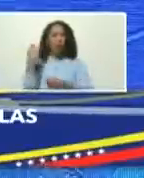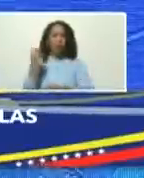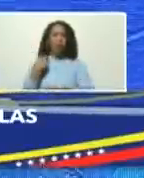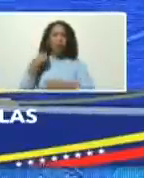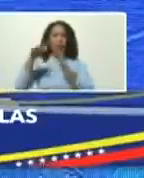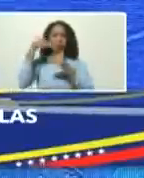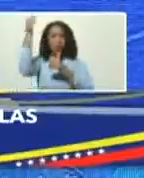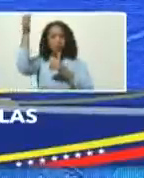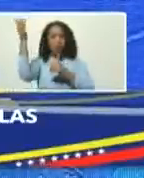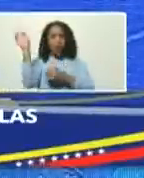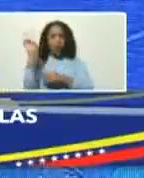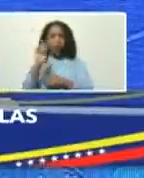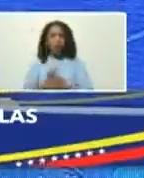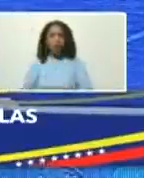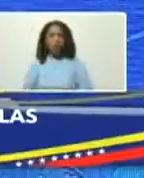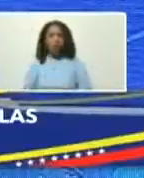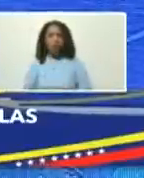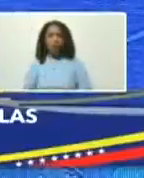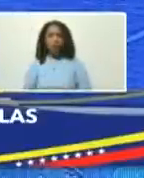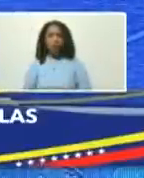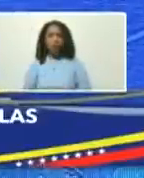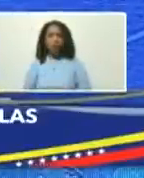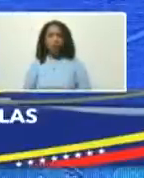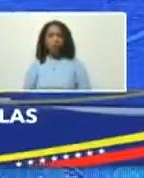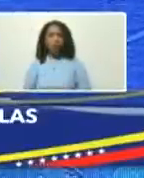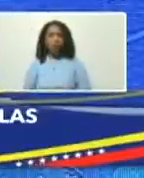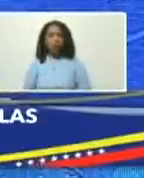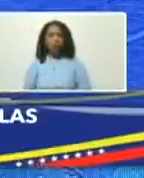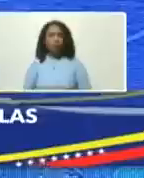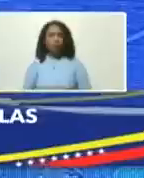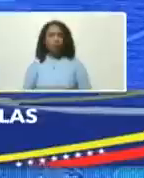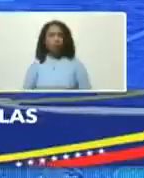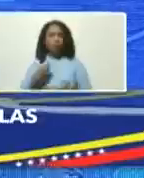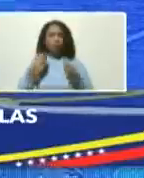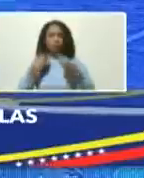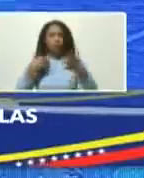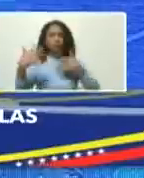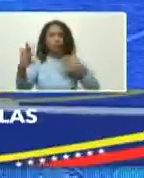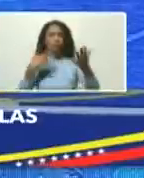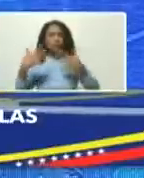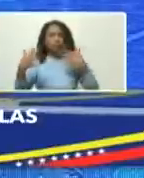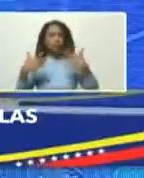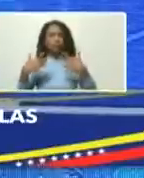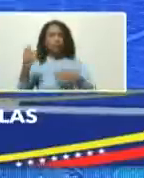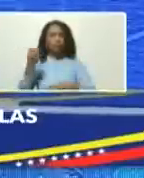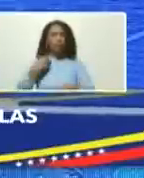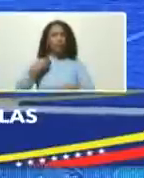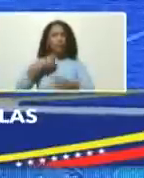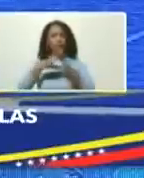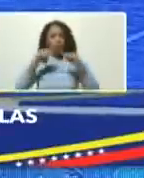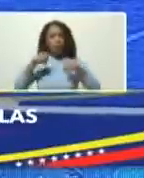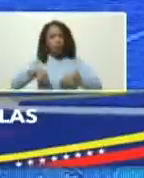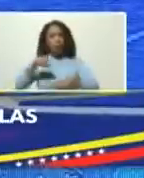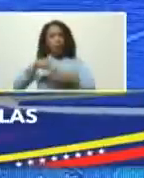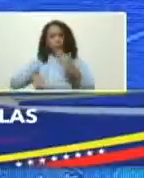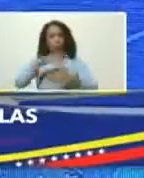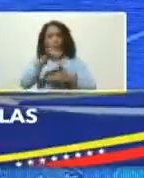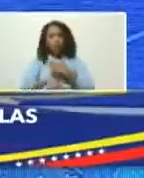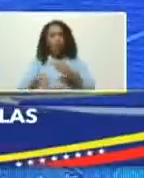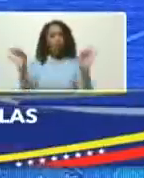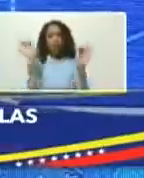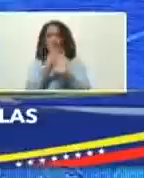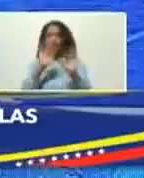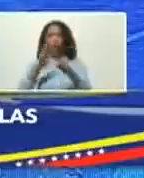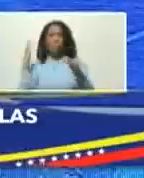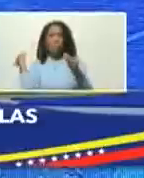extranjera a Venezuela y para que fluya la inversión a todos a estos proyectos que nada se